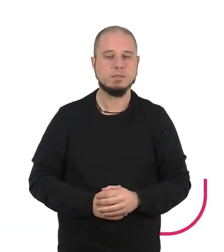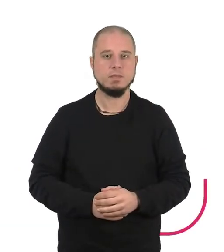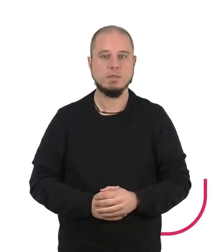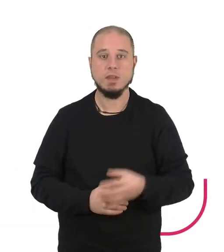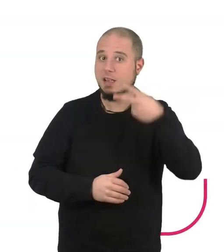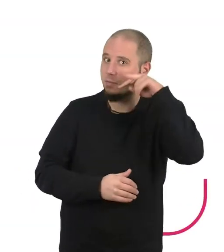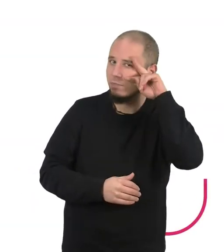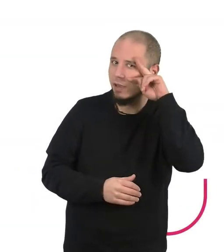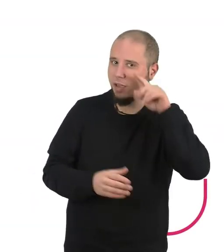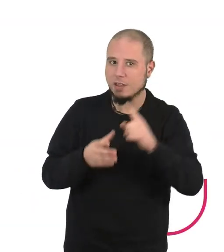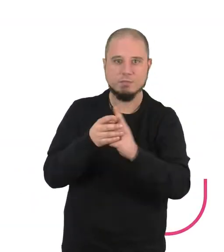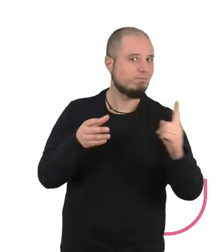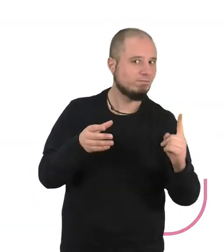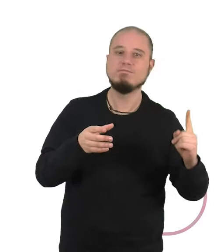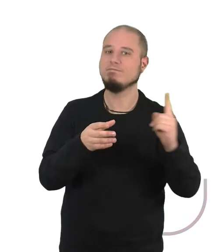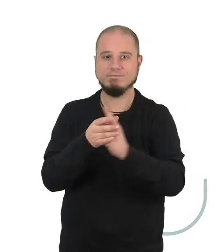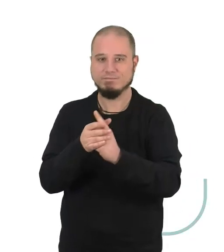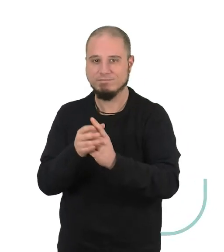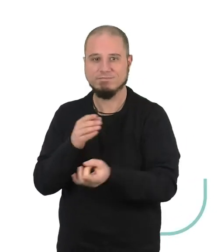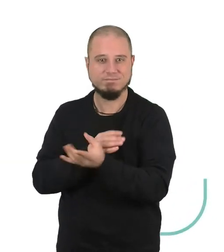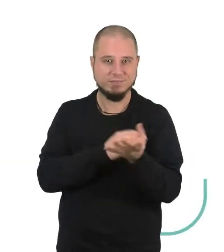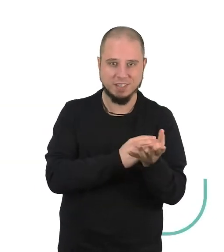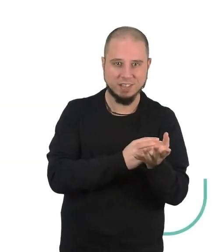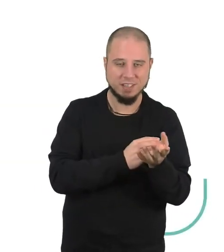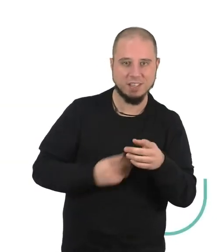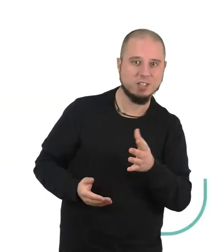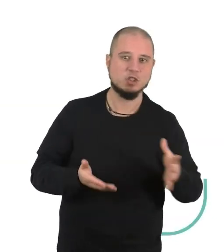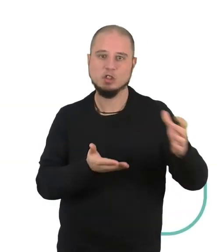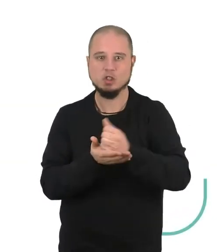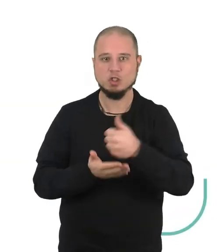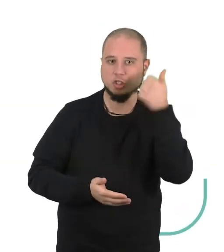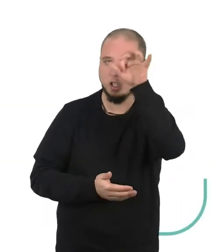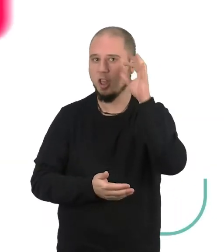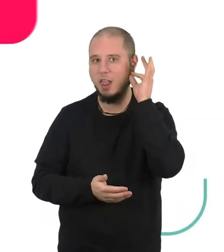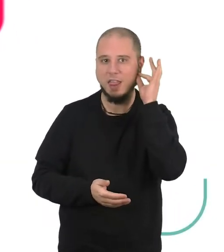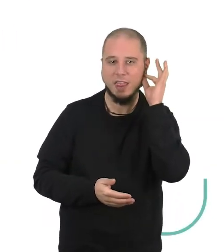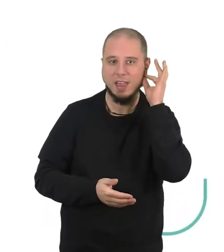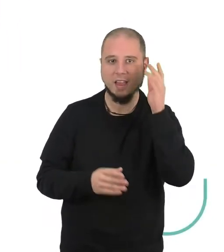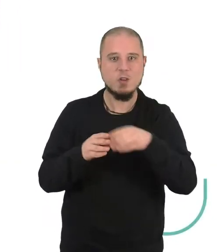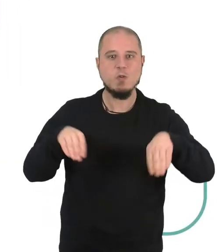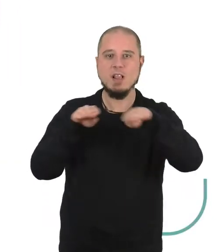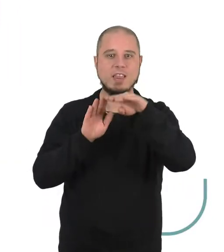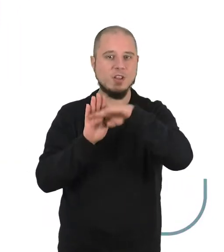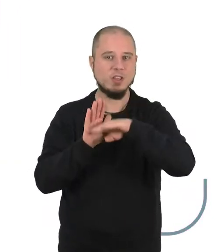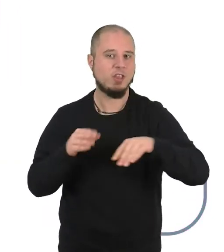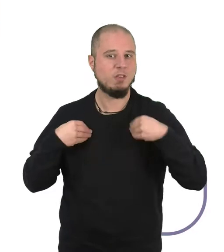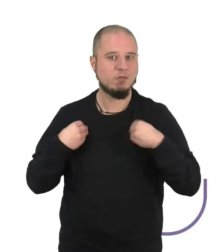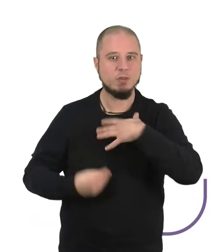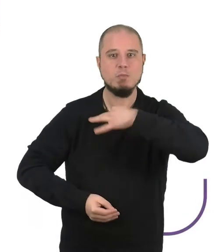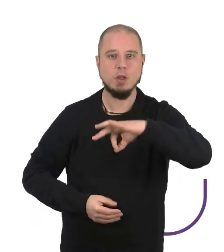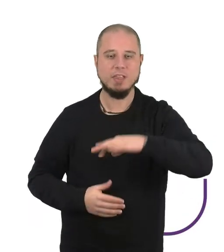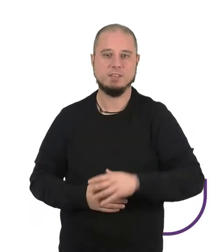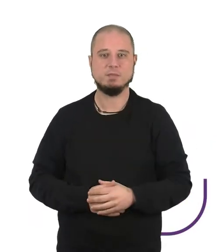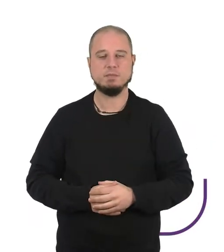Crea experiencias que no dejen a nadie fuera. Que puedan ser disfrutadas por todos y todas en igualdad de condiciones.